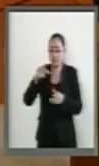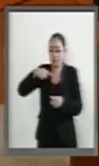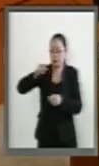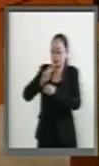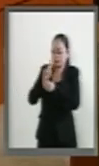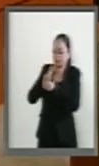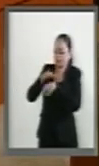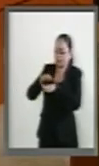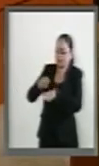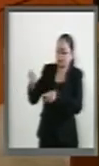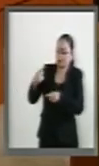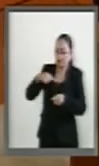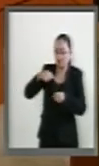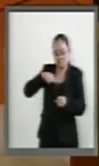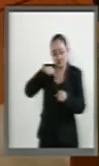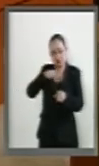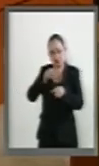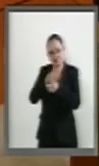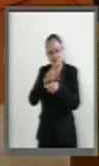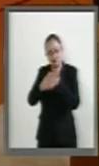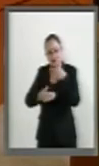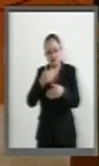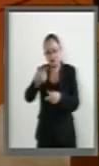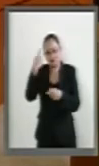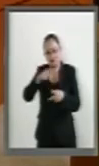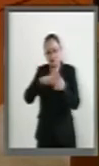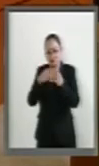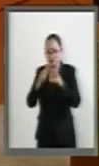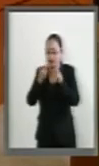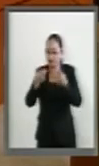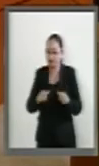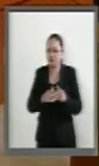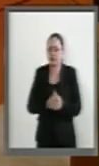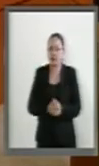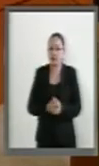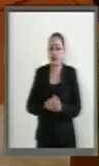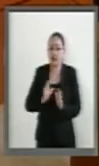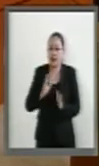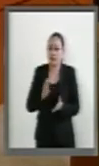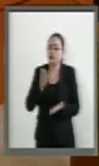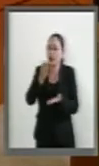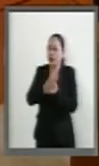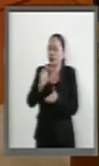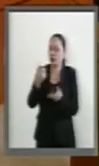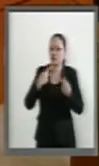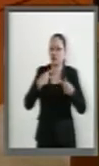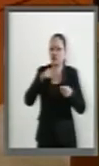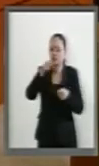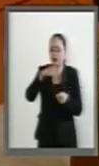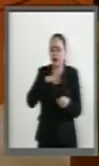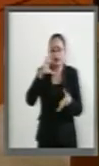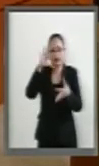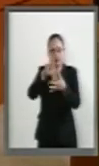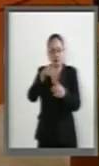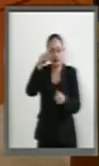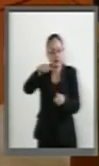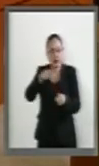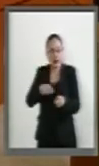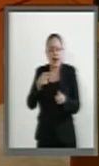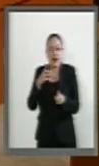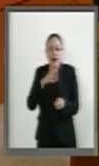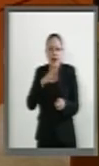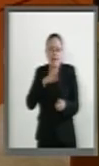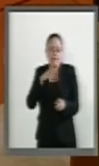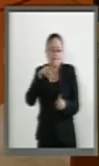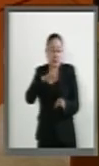política de la ONU. Hemos ya enviado a 11 efectivos a esta misión política especial